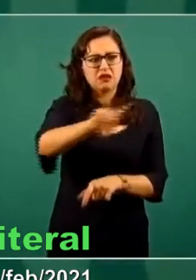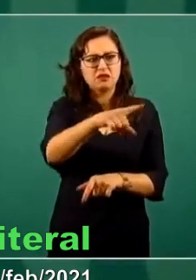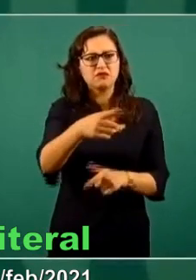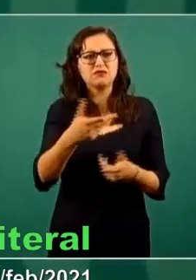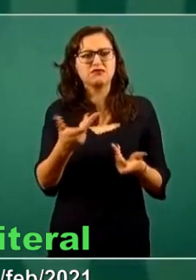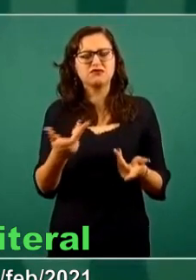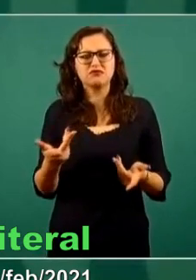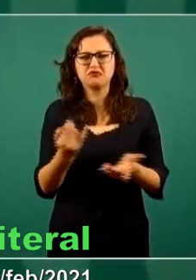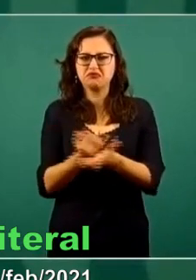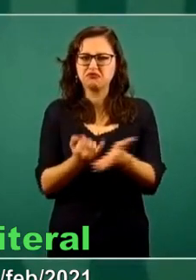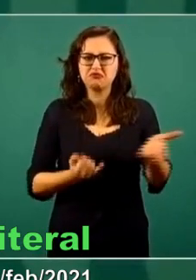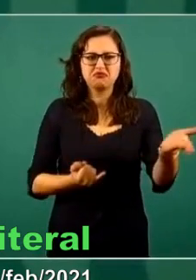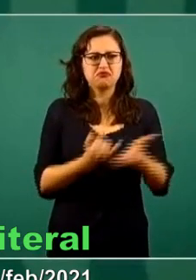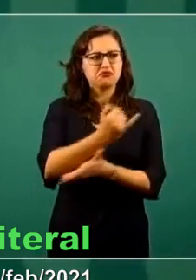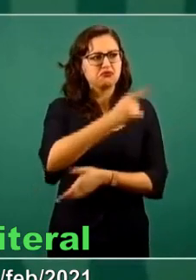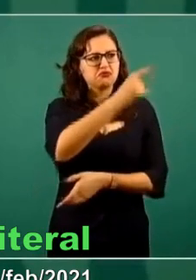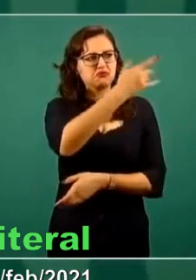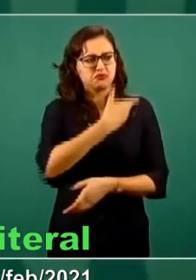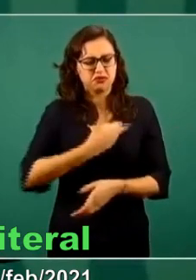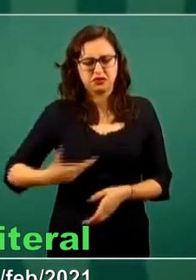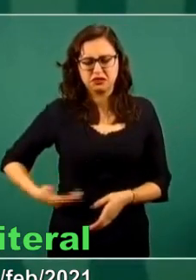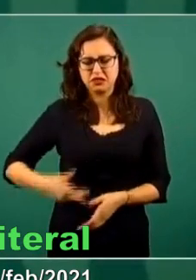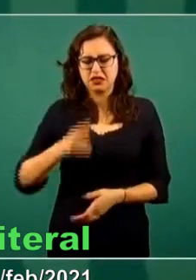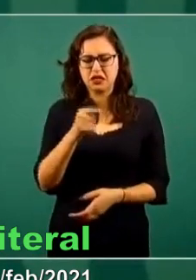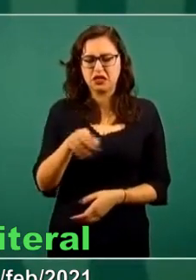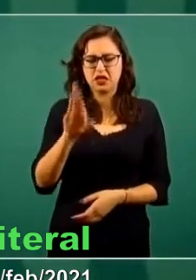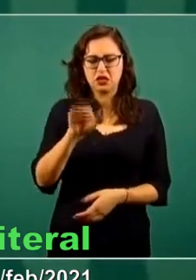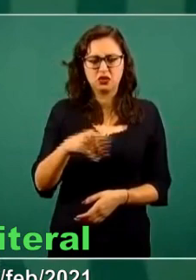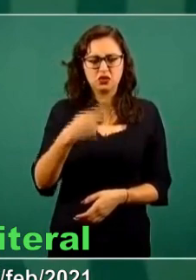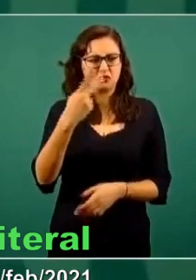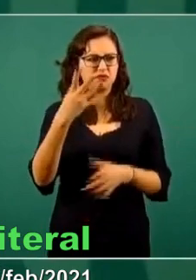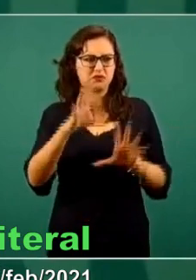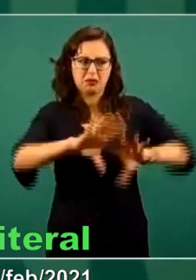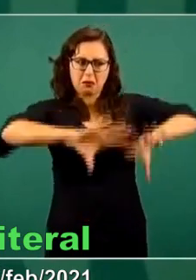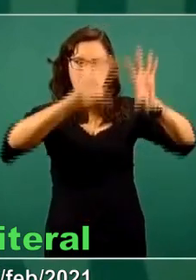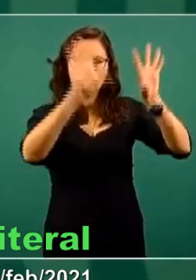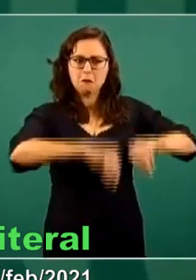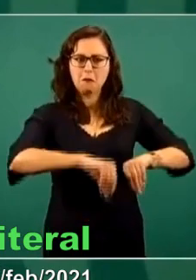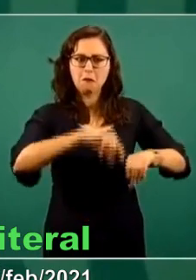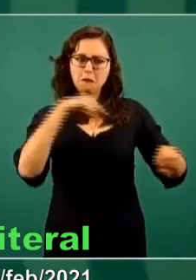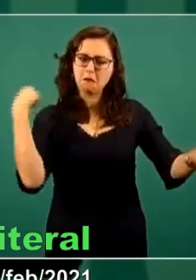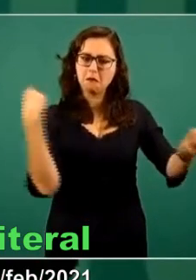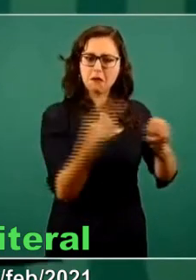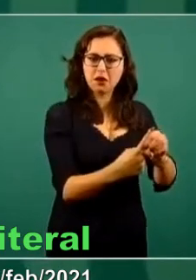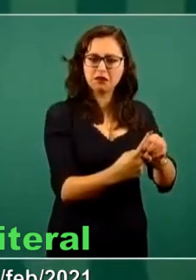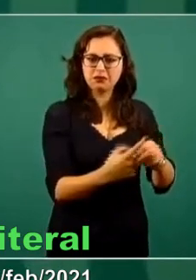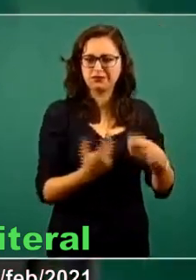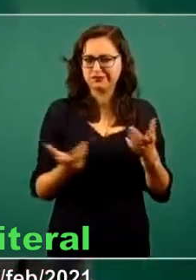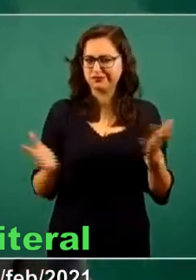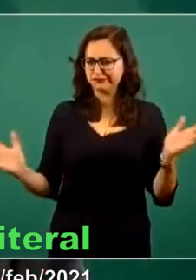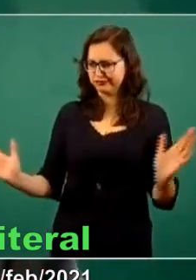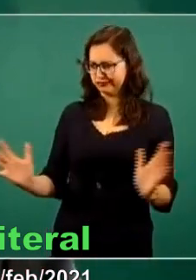No acepto la censura y menos